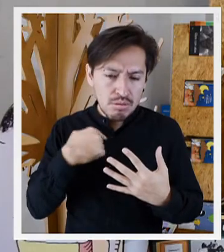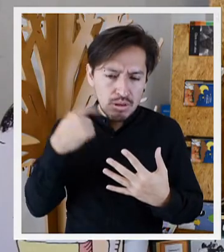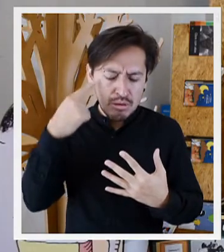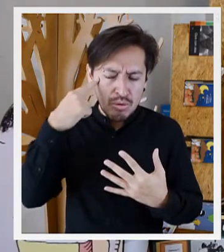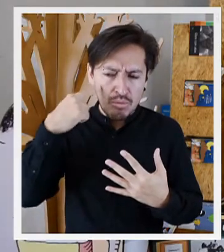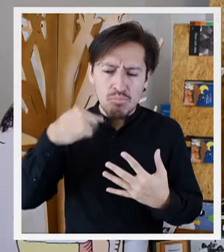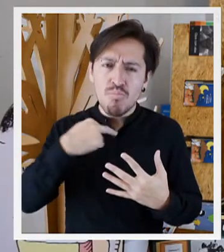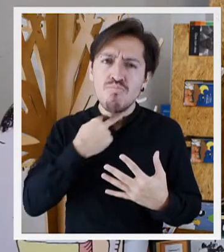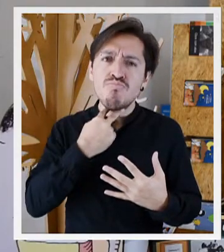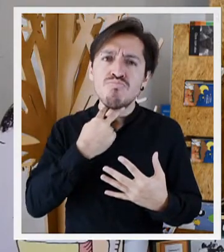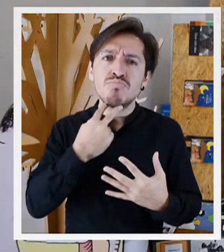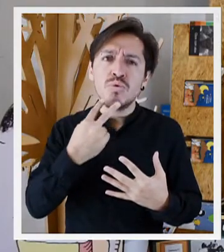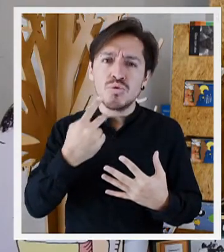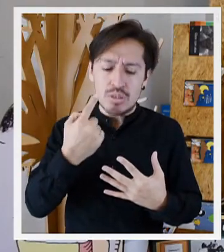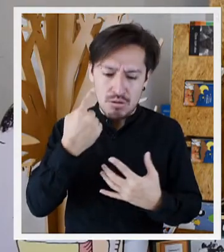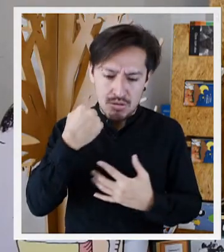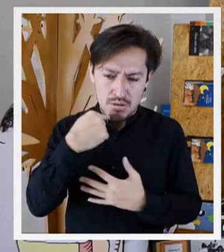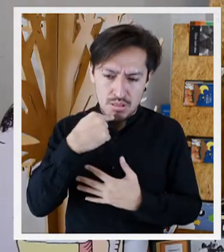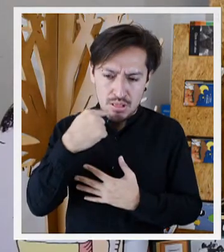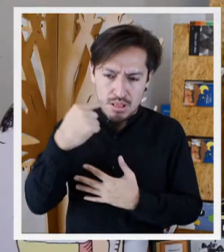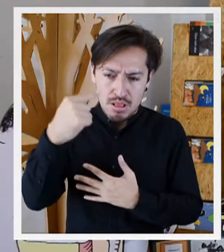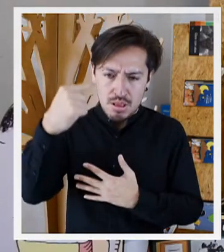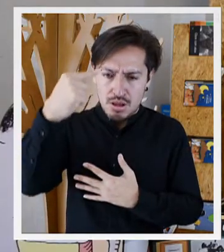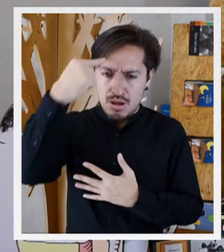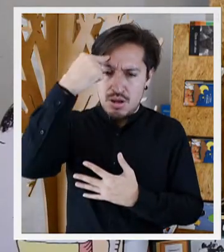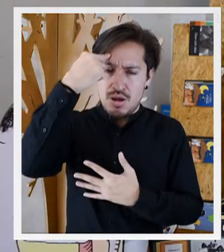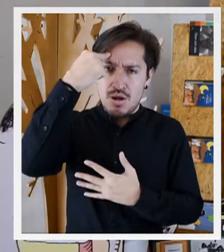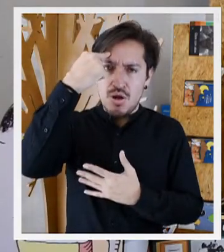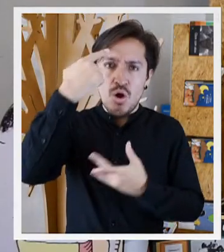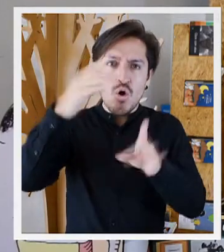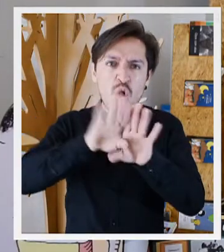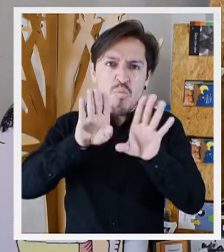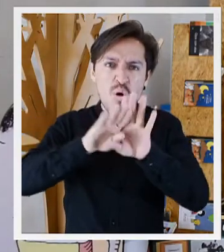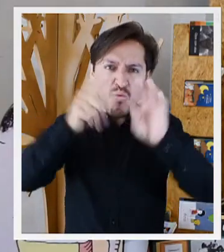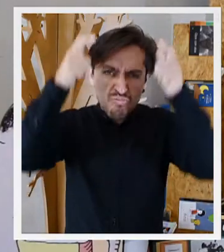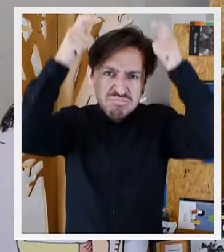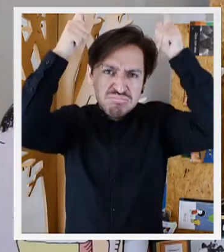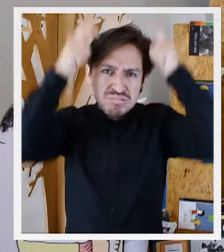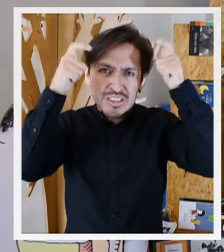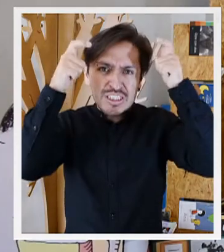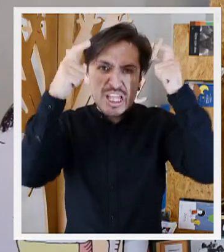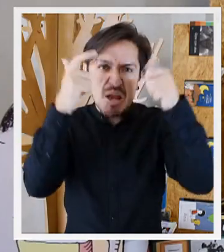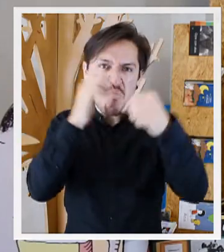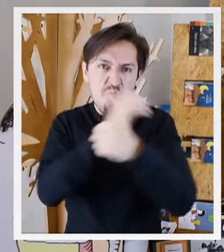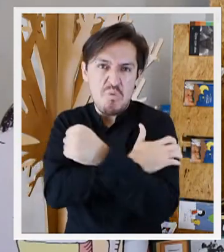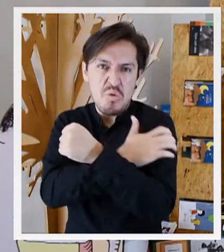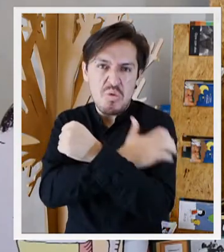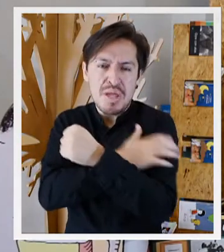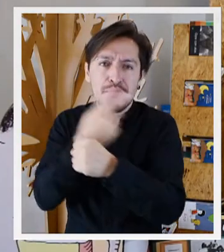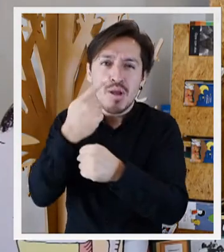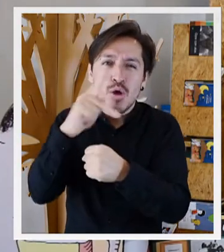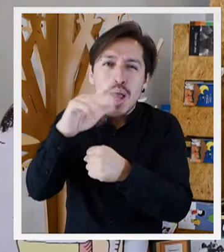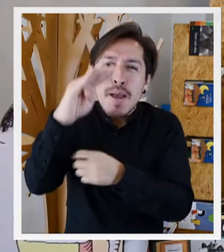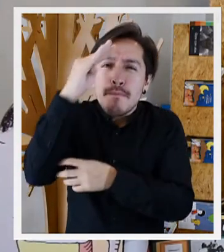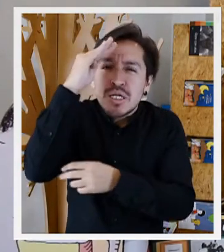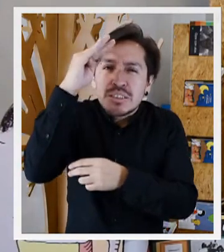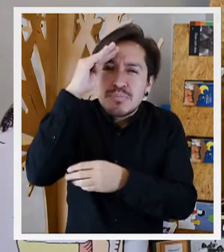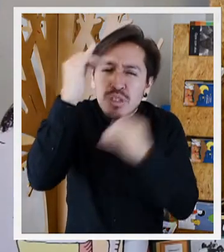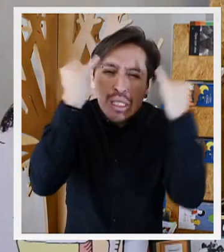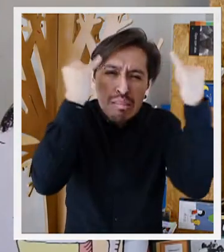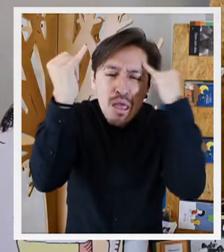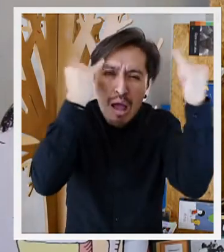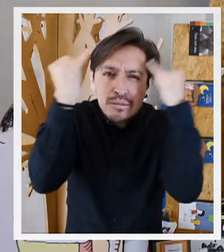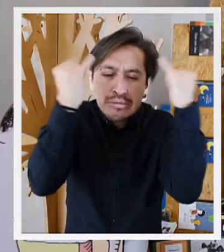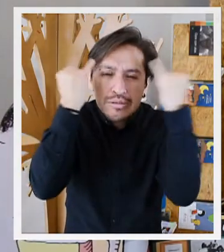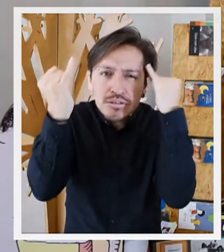Subí hacia mi voz y luego se quedaba en mi frente, como si tuviera una tiara de poder, pero hecha de